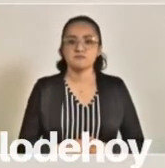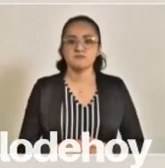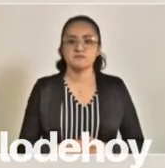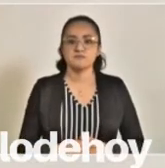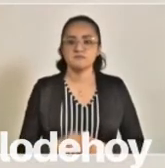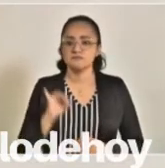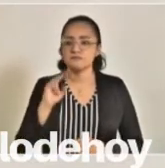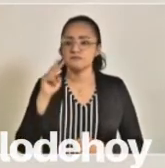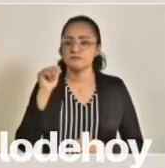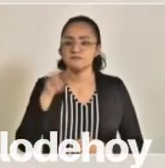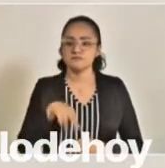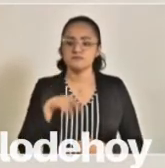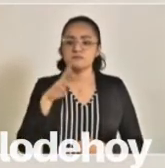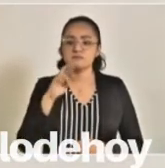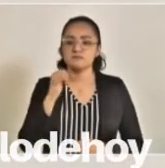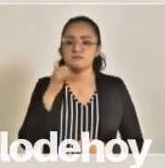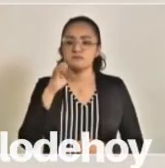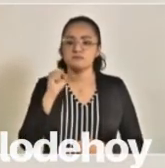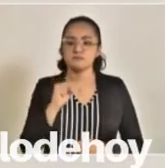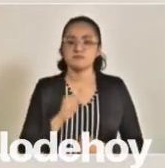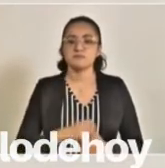Iván Reyes, Diario Cambio.